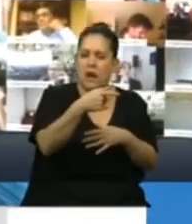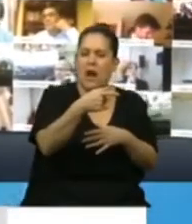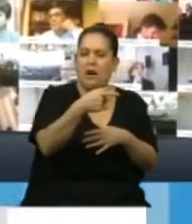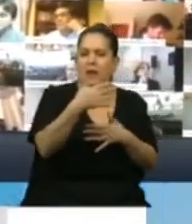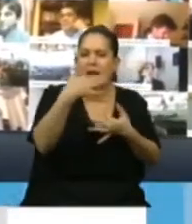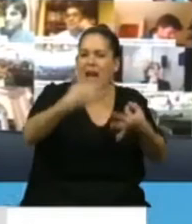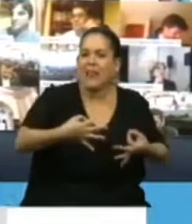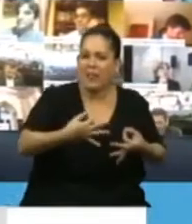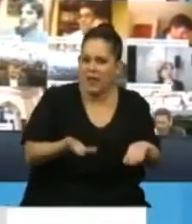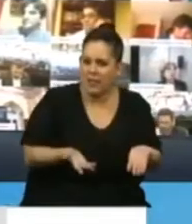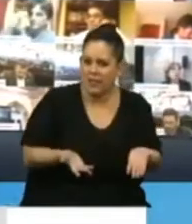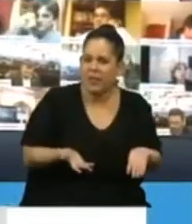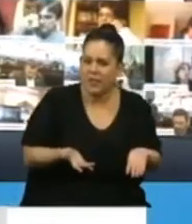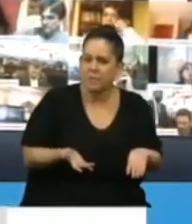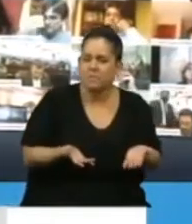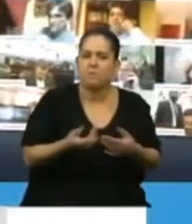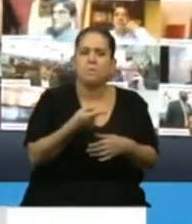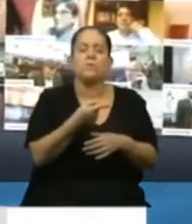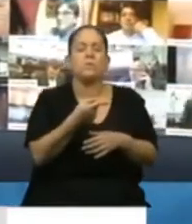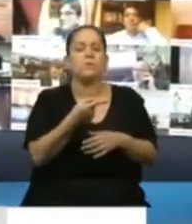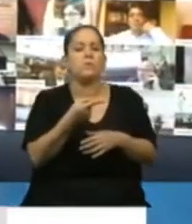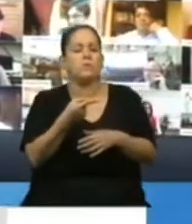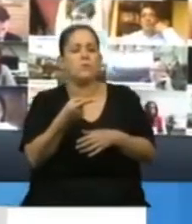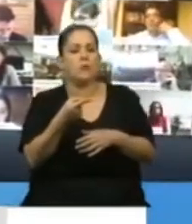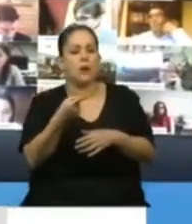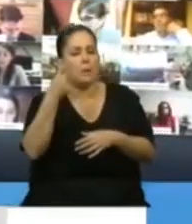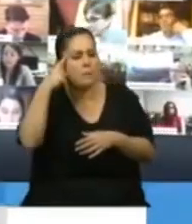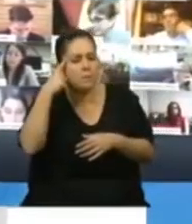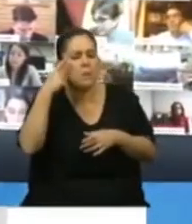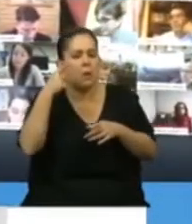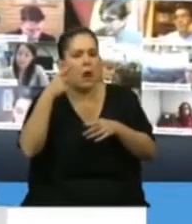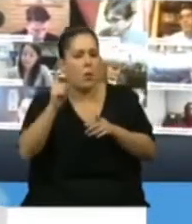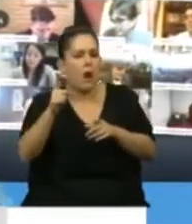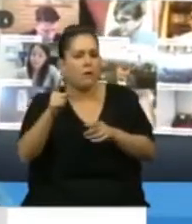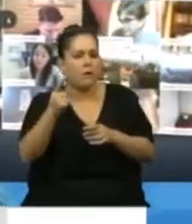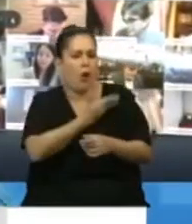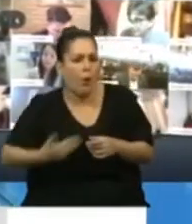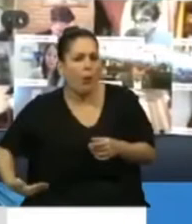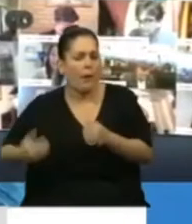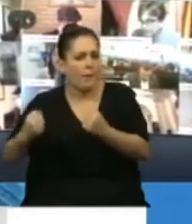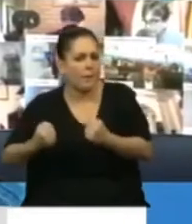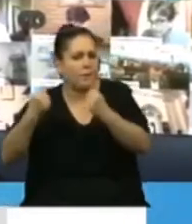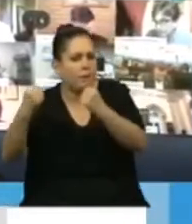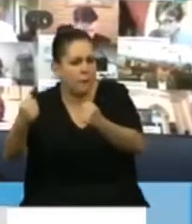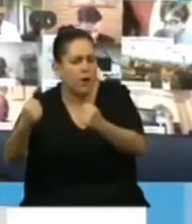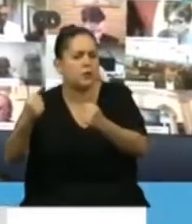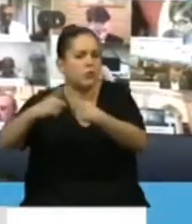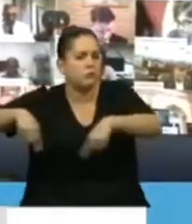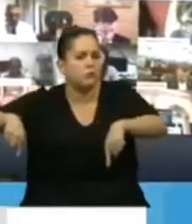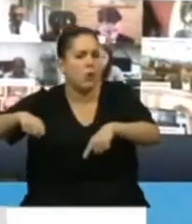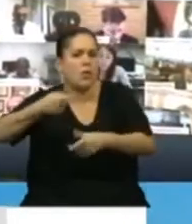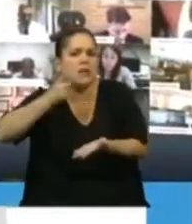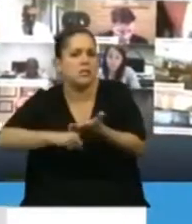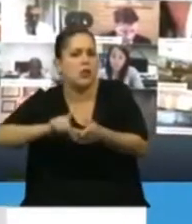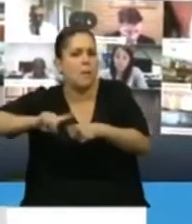Y por eso, a pesar de los esfuerzos que ha hecho el Gobierno, hemos visto grandes falencias en la implementación de determinadas políticas